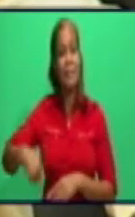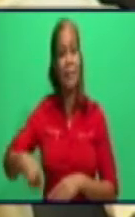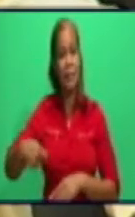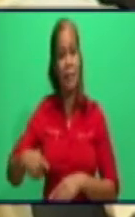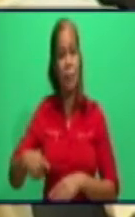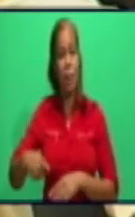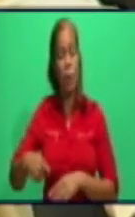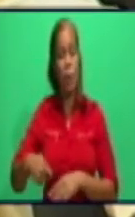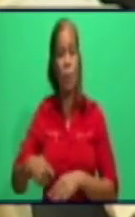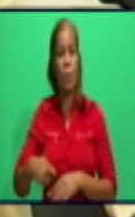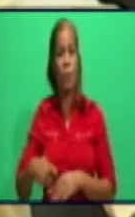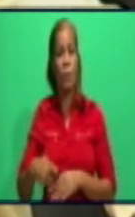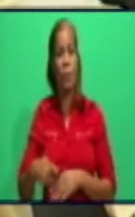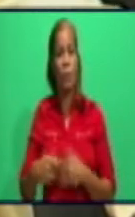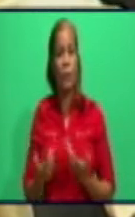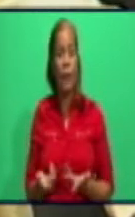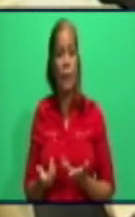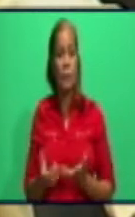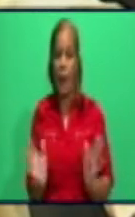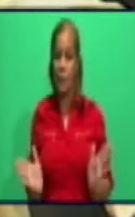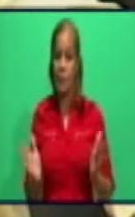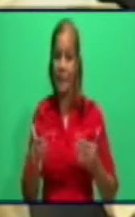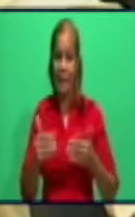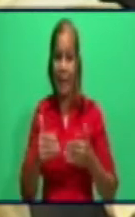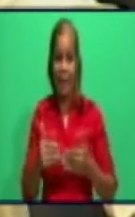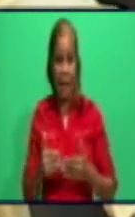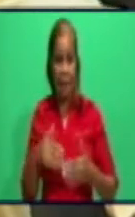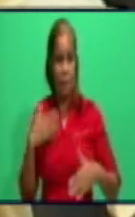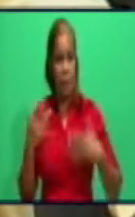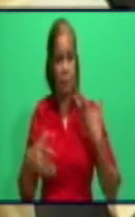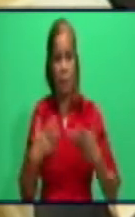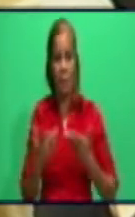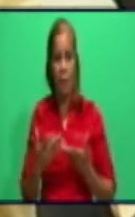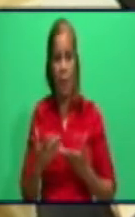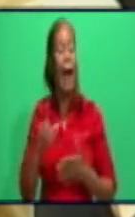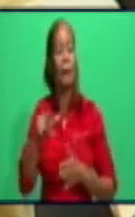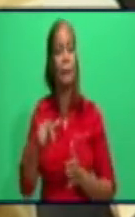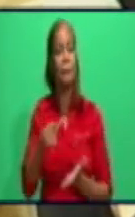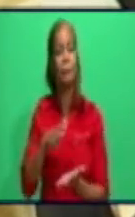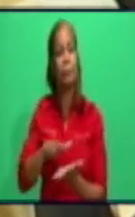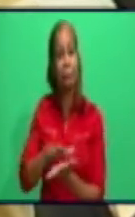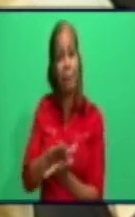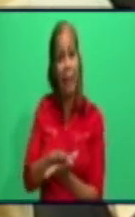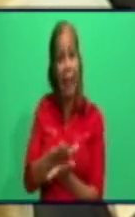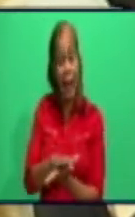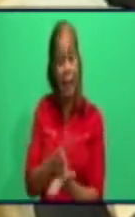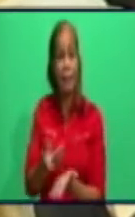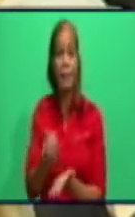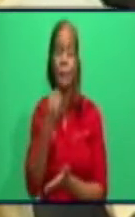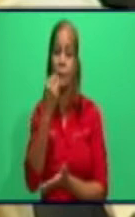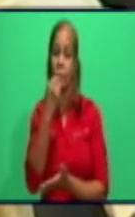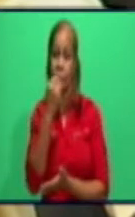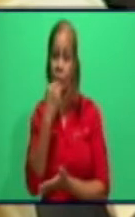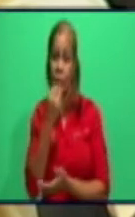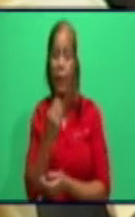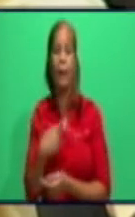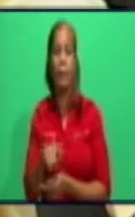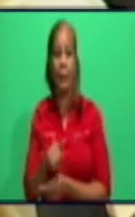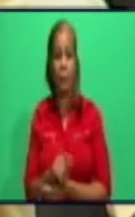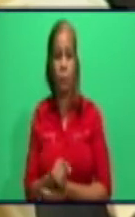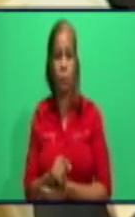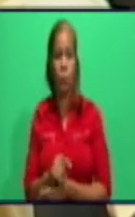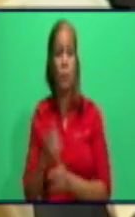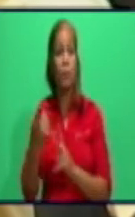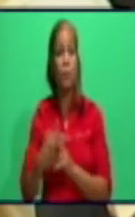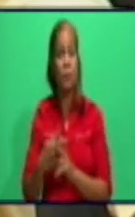dejar yunar la actividad, despender alimentos, o sea, y definirla en un horario determinado, o sea,